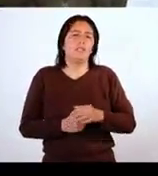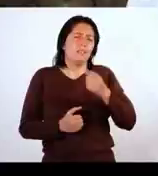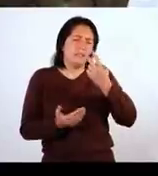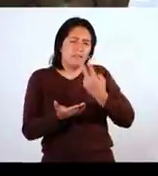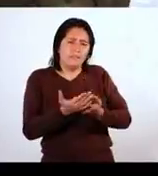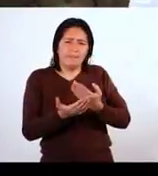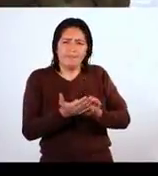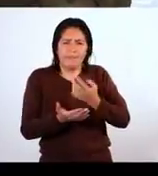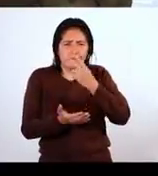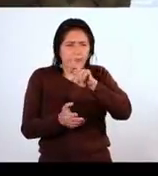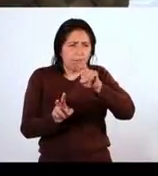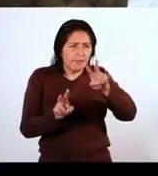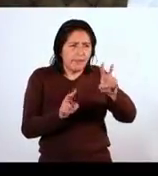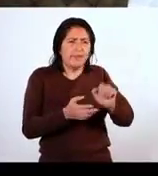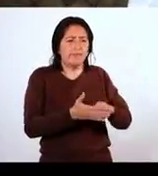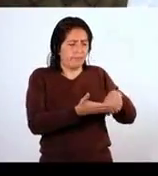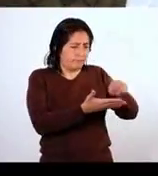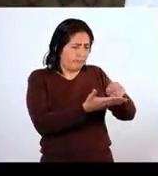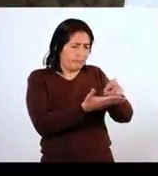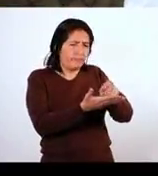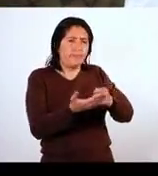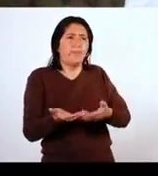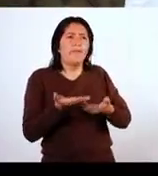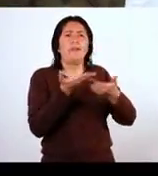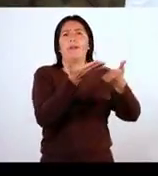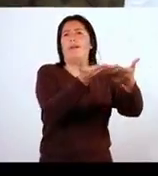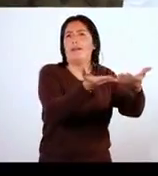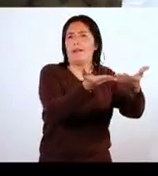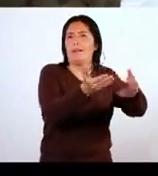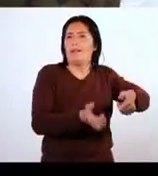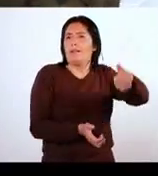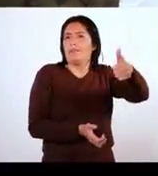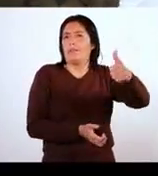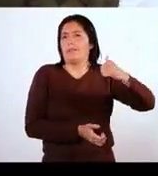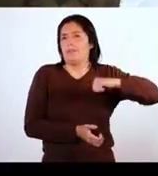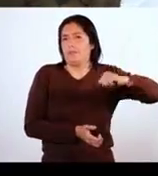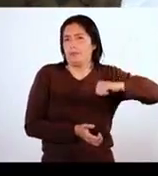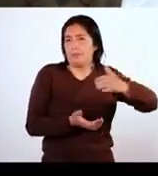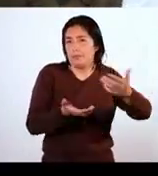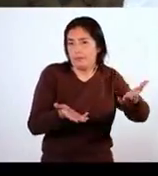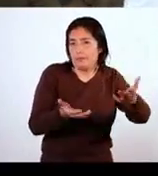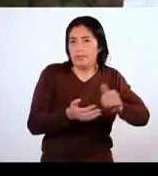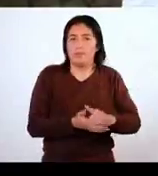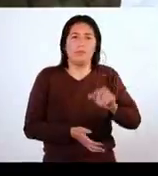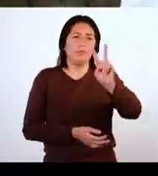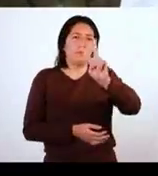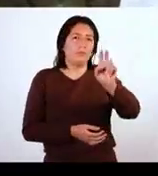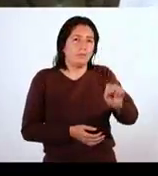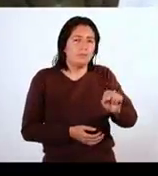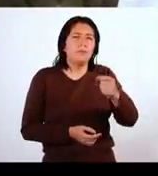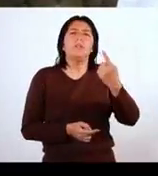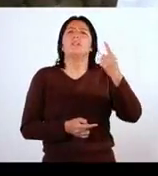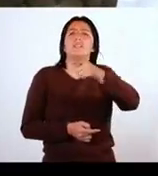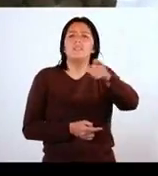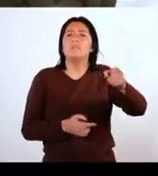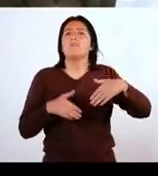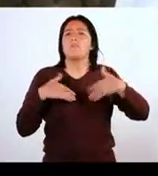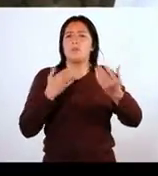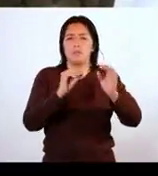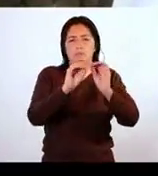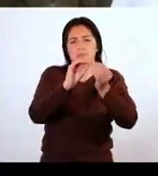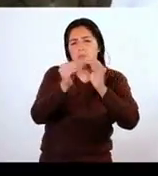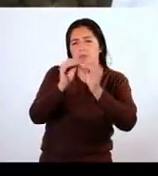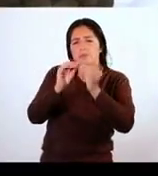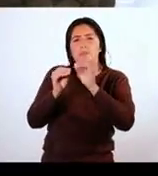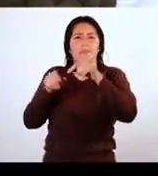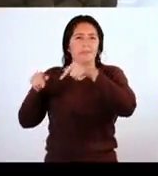verificaciones las haremos llegar a las autoridades del gobierno local de Villa El Salvador, a fin de que puedan realizar